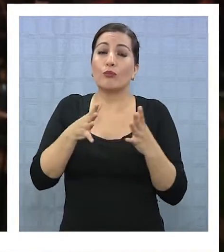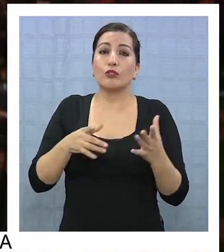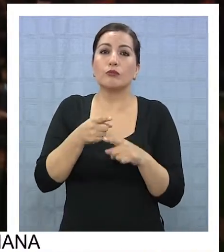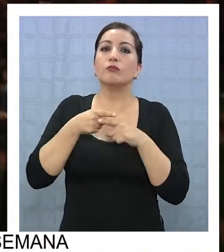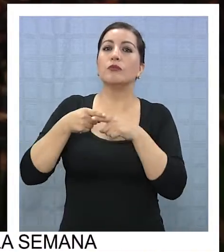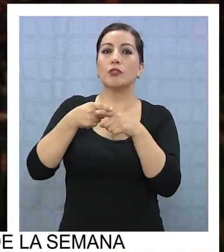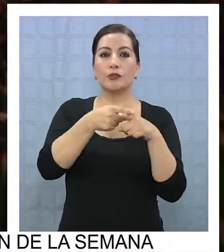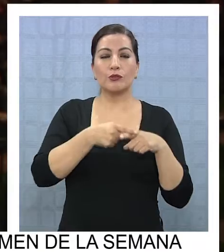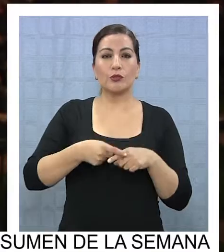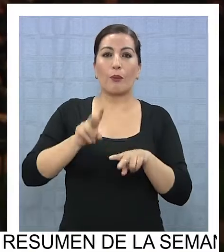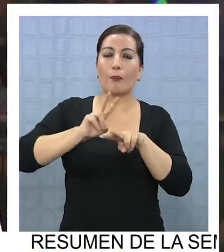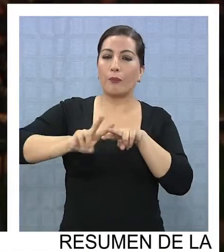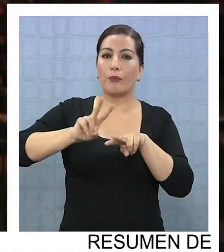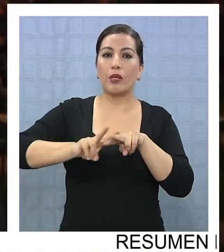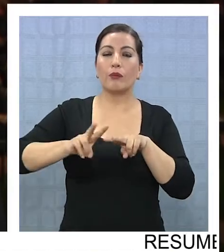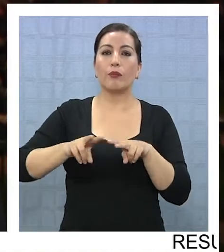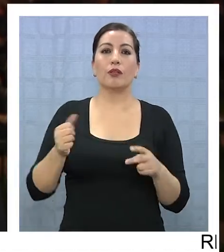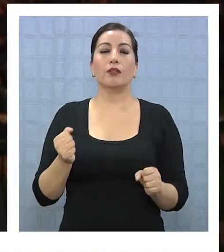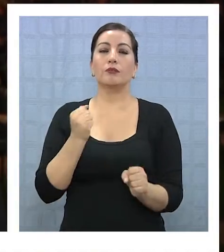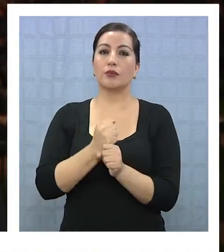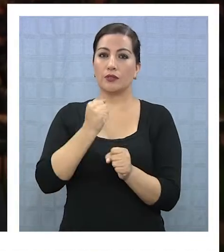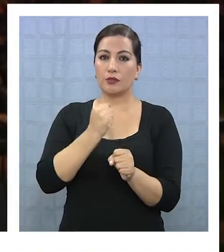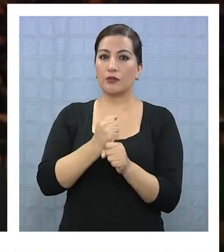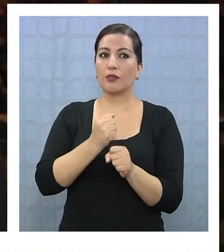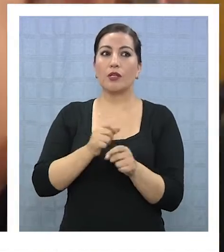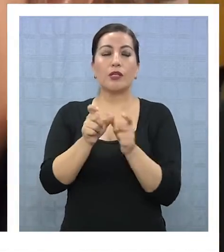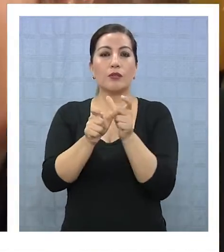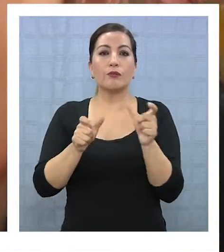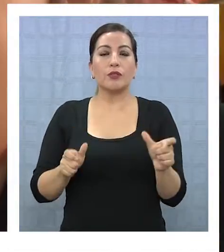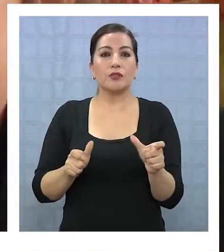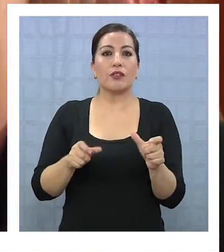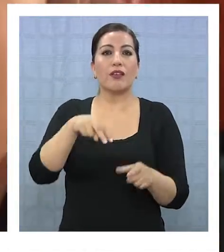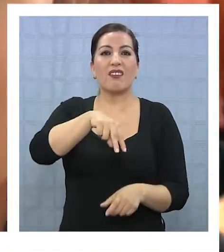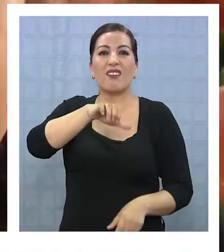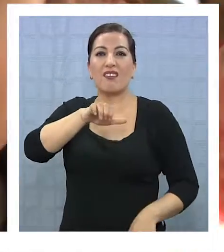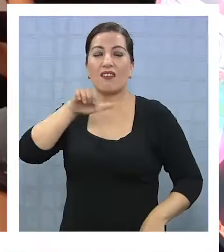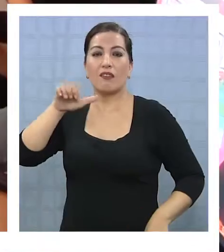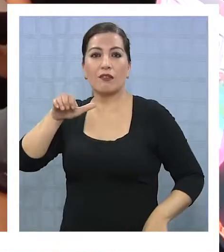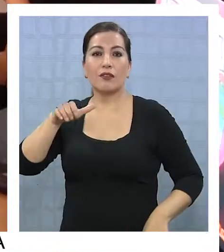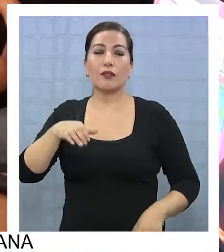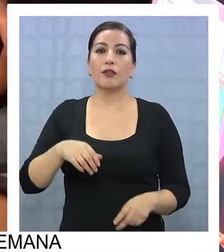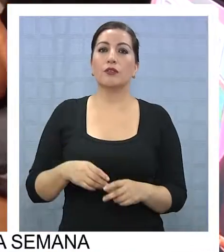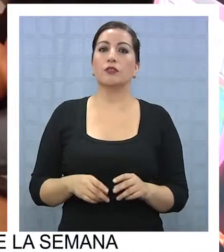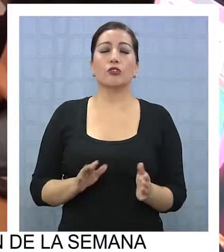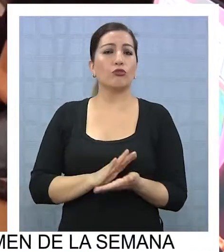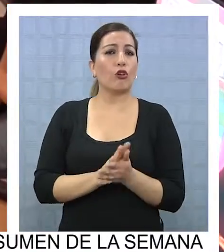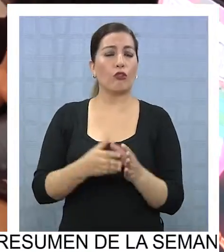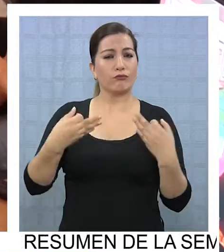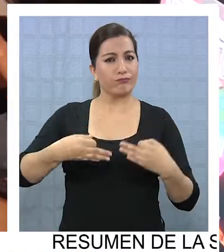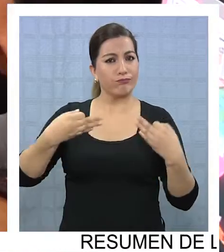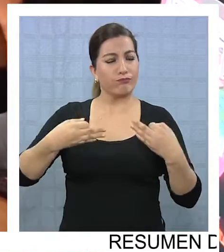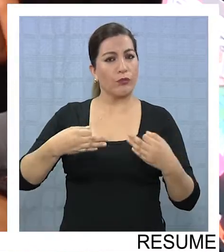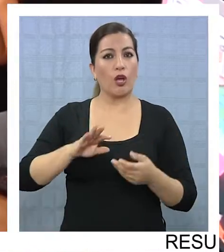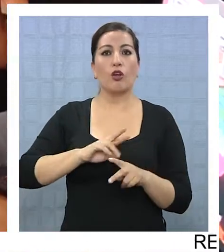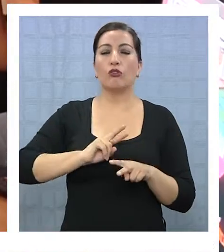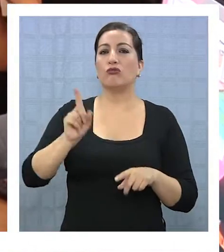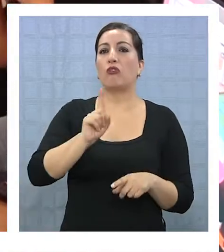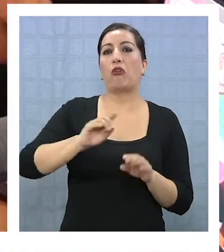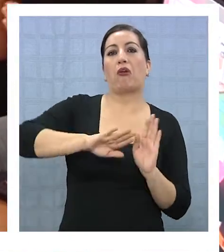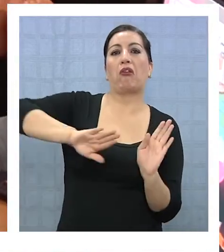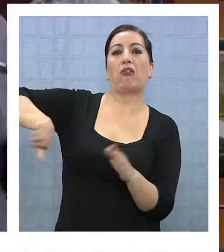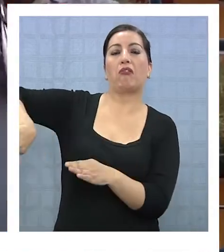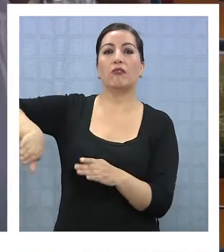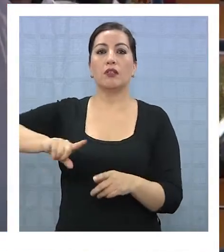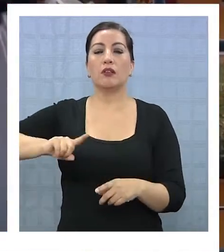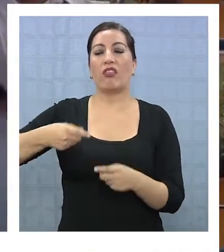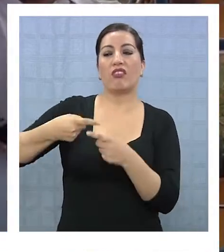sociedad ya estemos preparadas para trabajar con la gente con la necesidad educativa especial de manera como corresponde, no aislarlos, no tratarlos